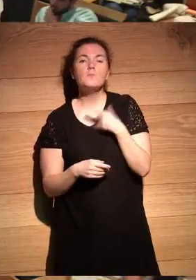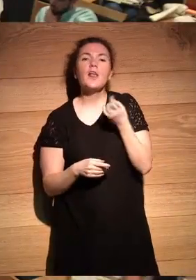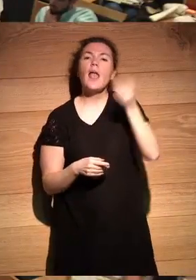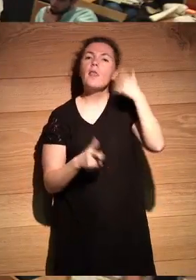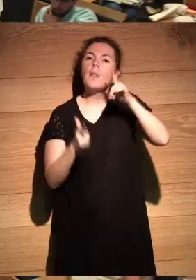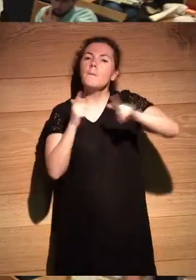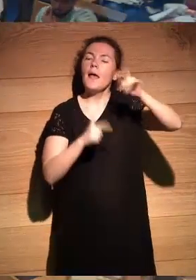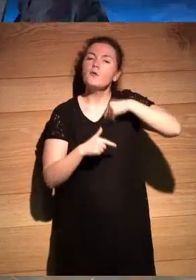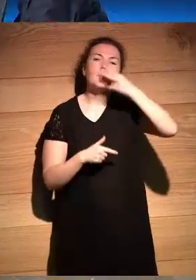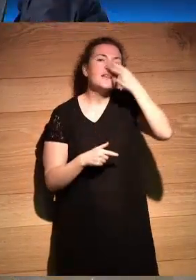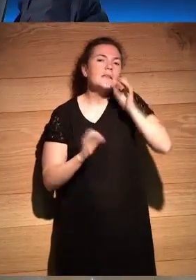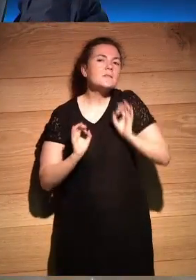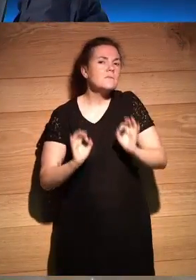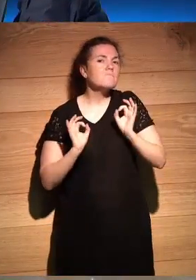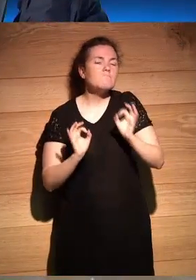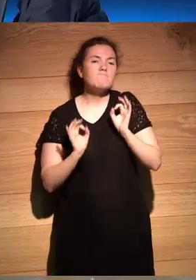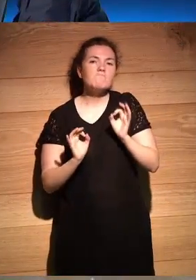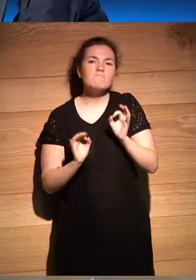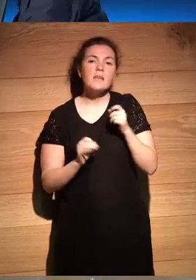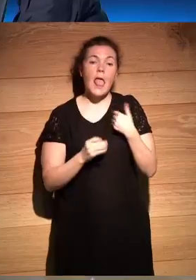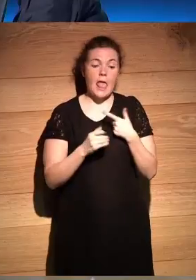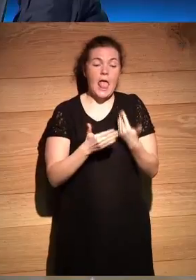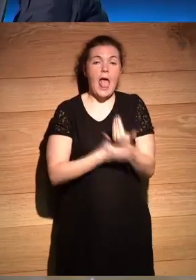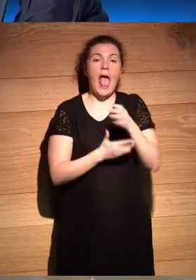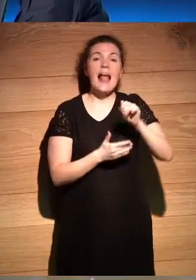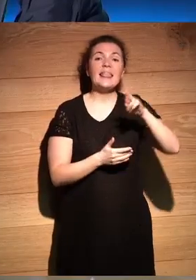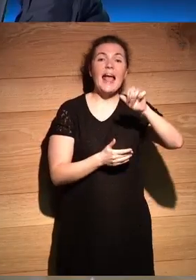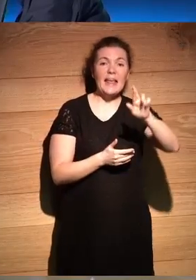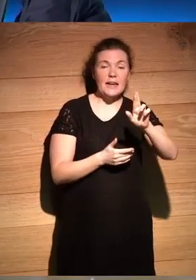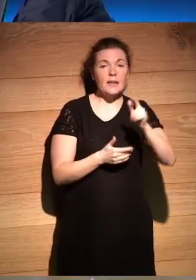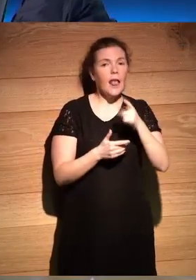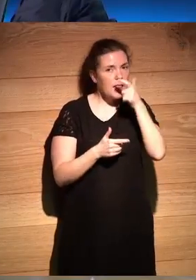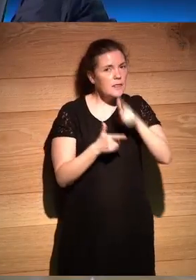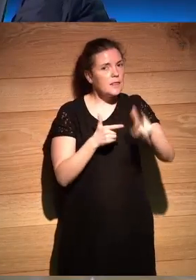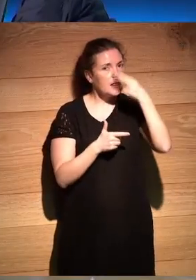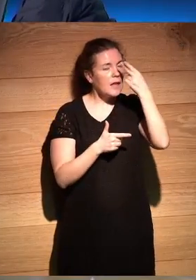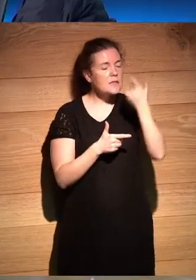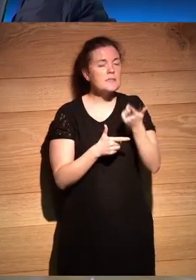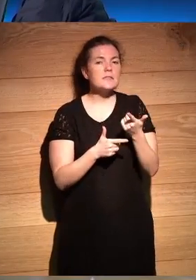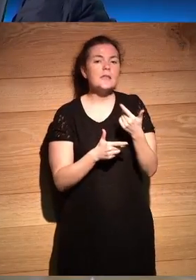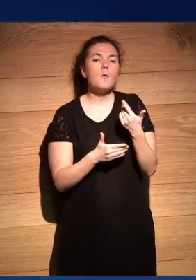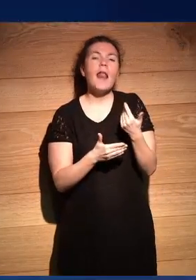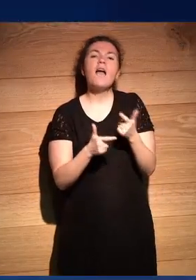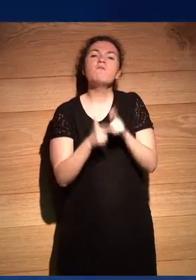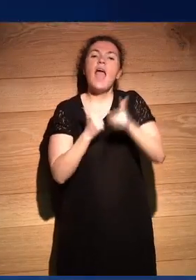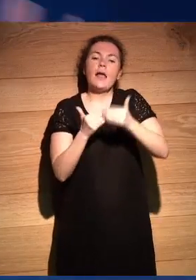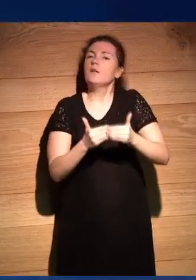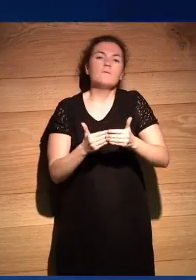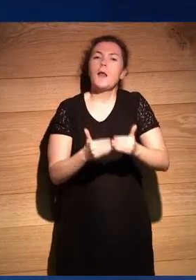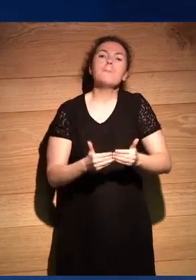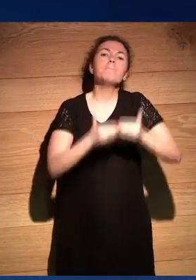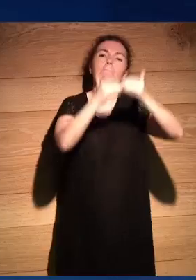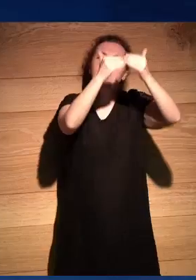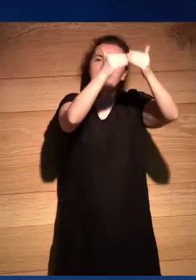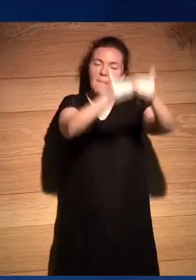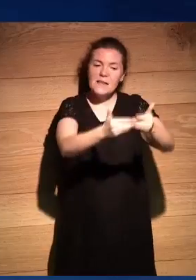a mí me interesa particularmente y Altair como concepto que es el viaje que lleva mucho más allá o sea que es capaz como en el